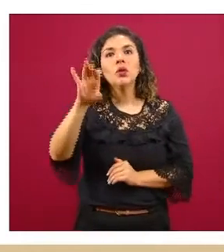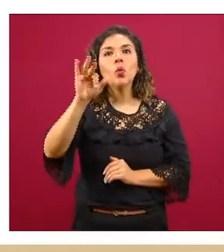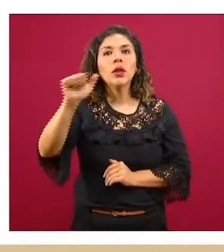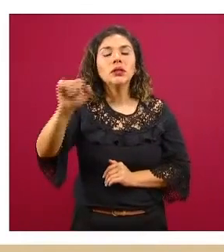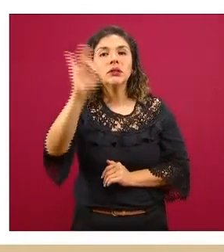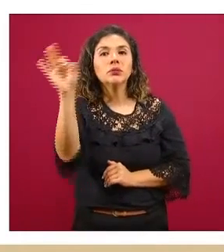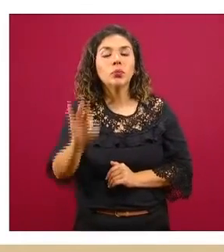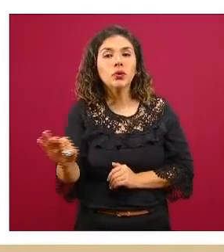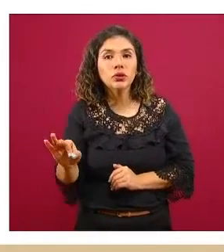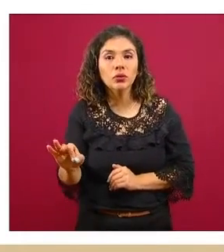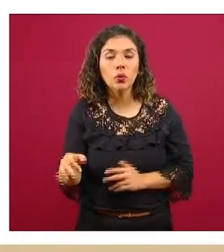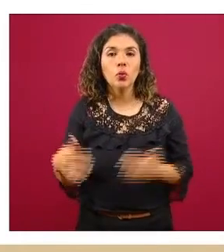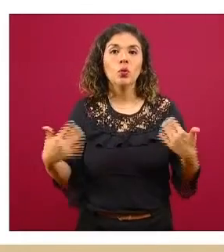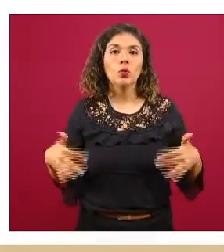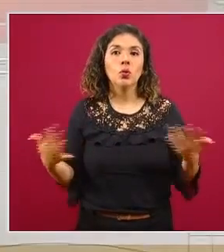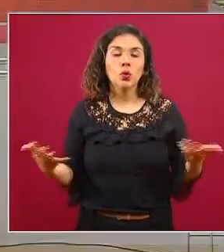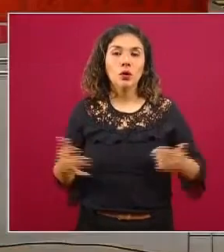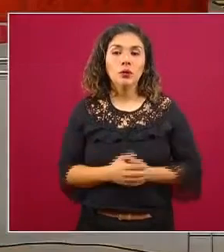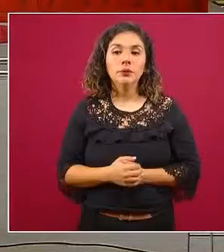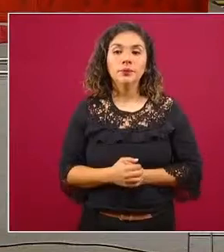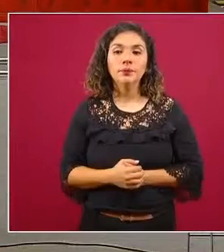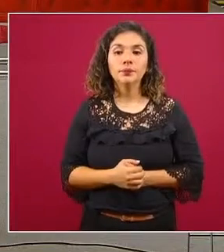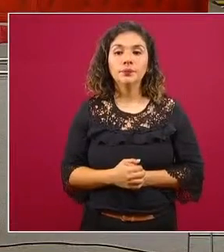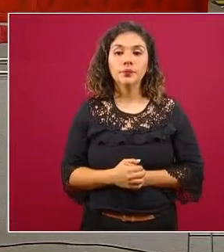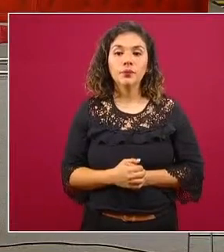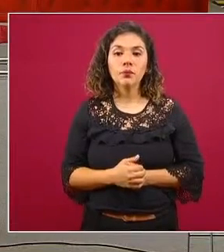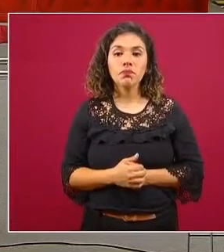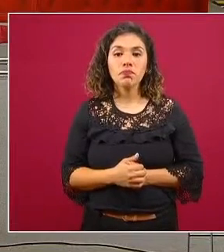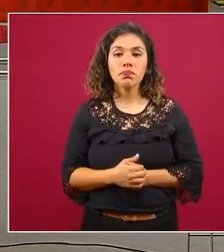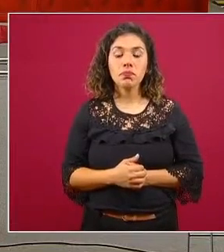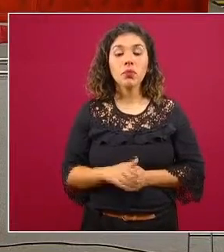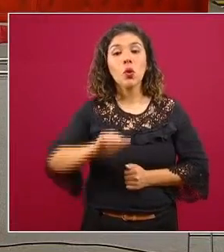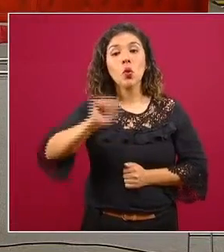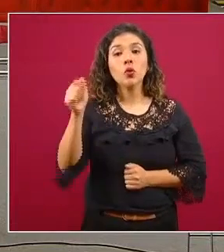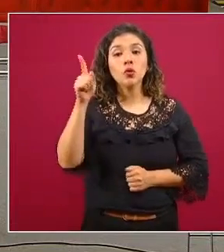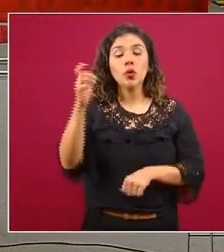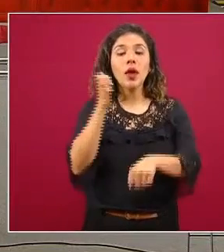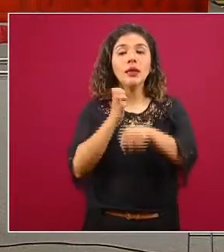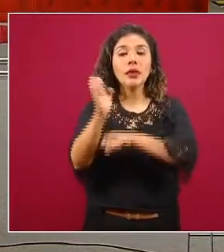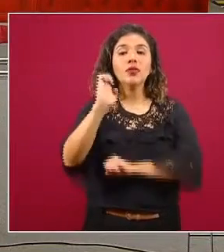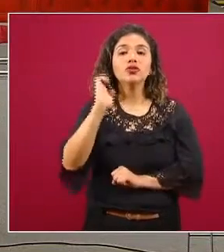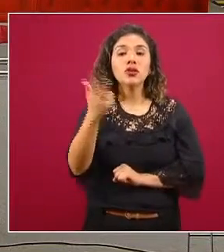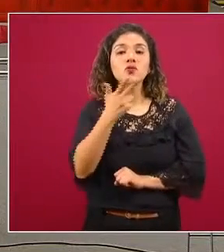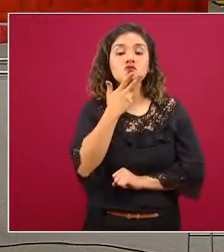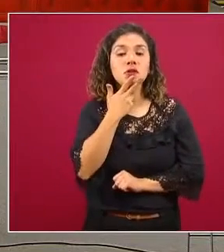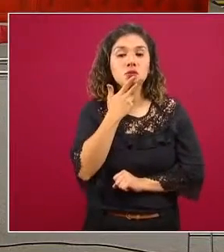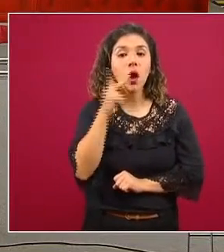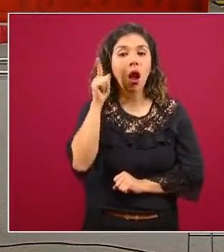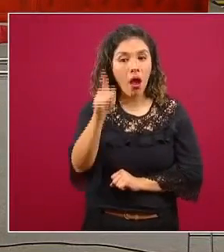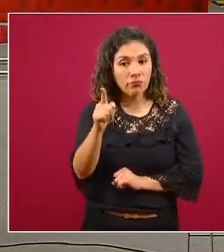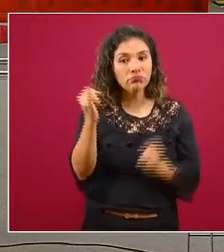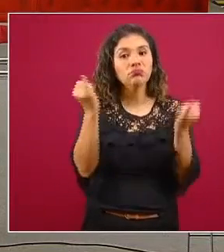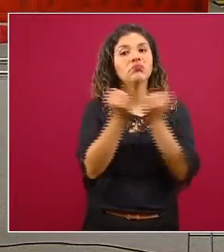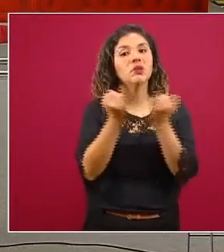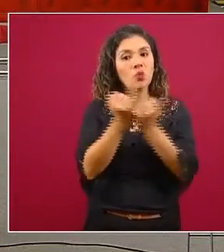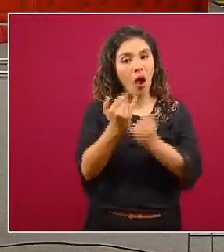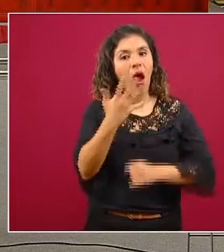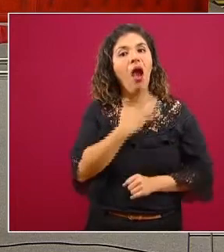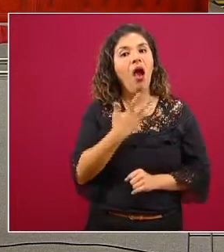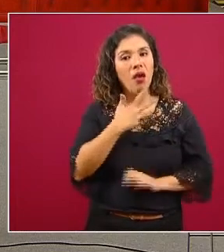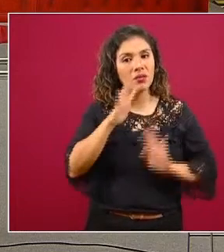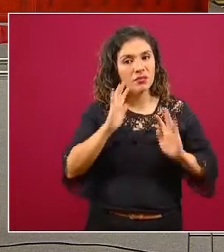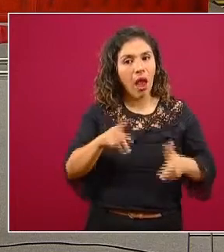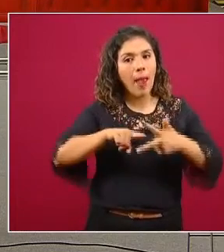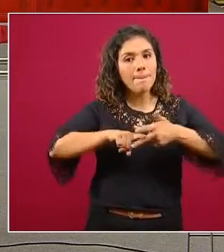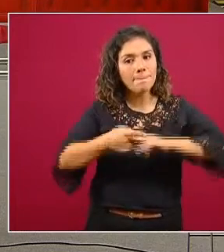más del doble la siguiente la siguiente es el estado de Chihuahua donde también ellos también ya